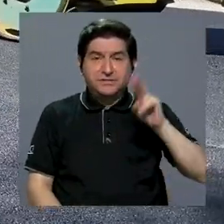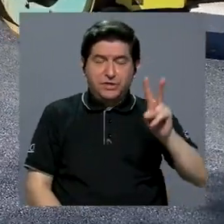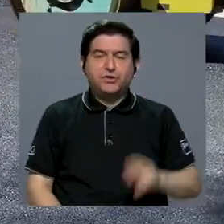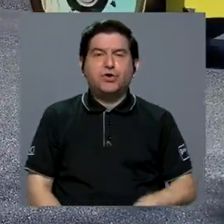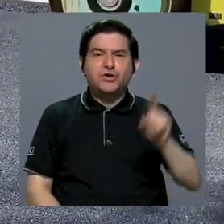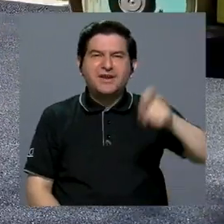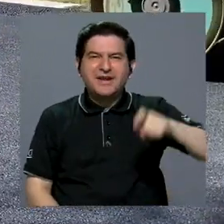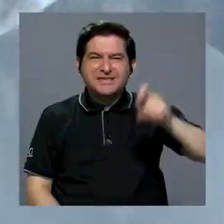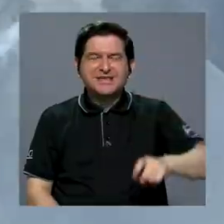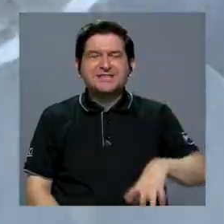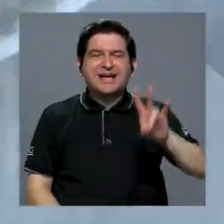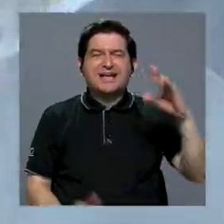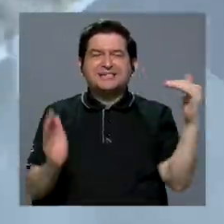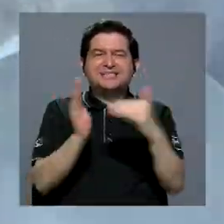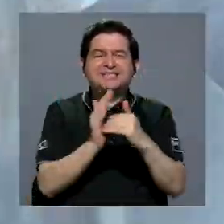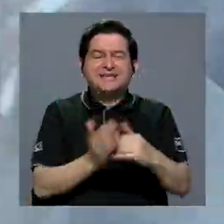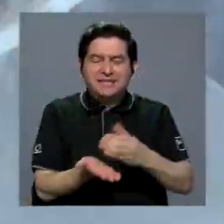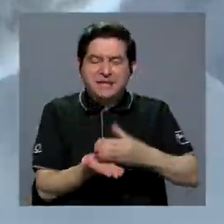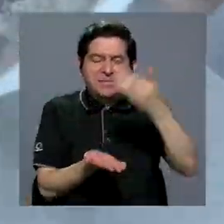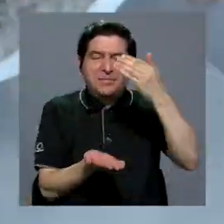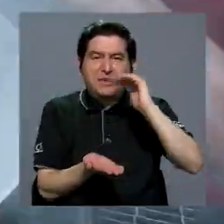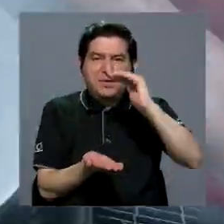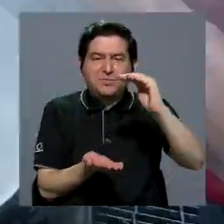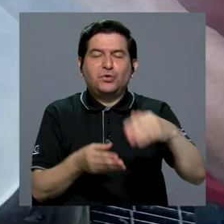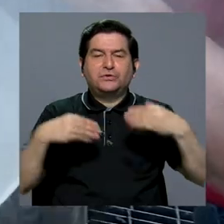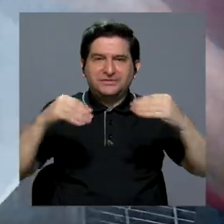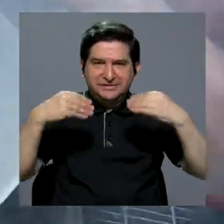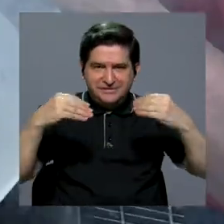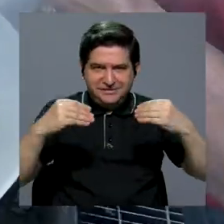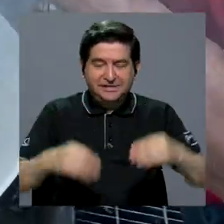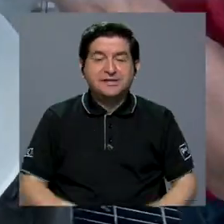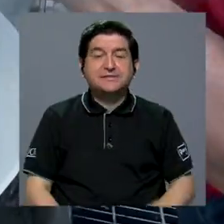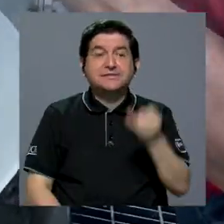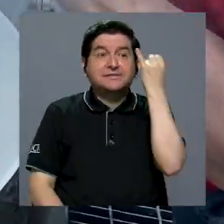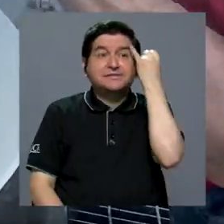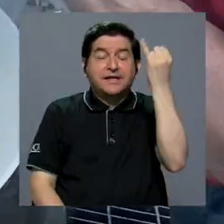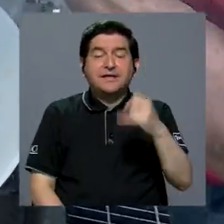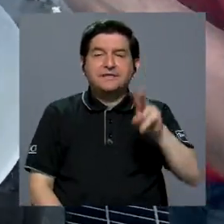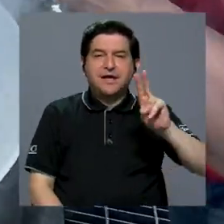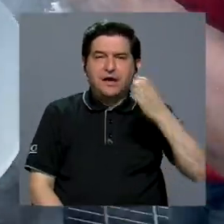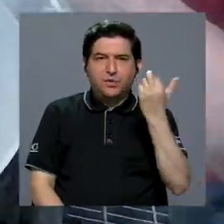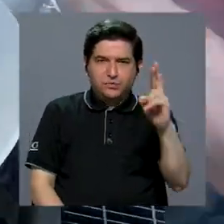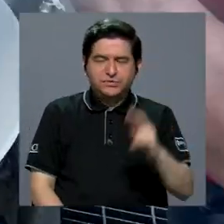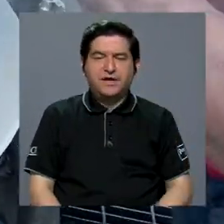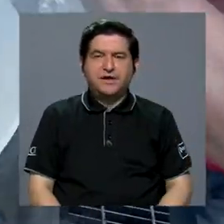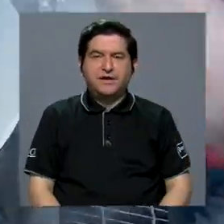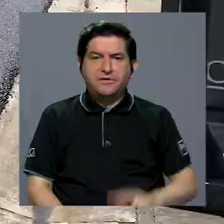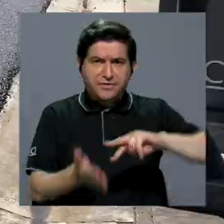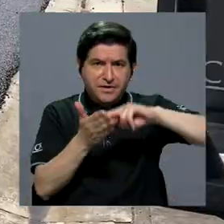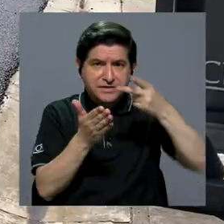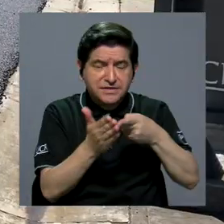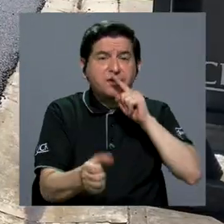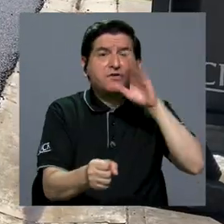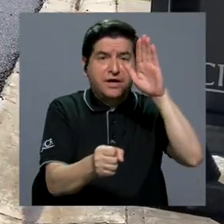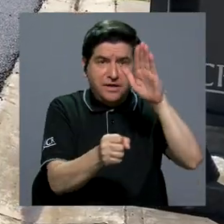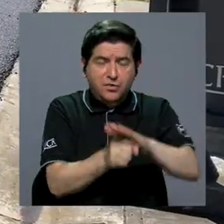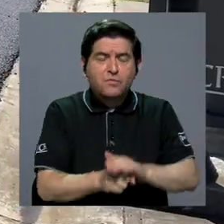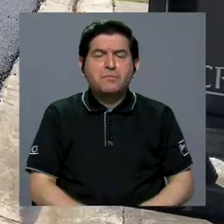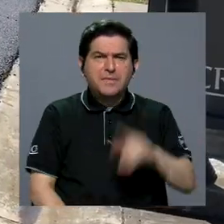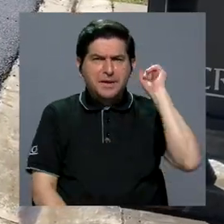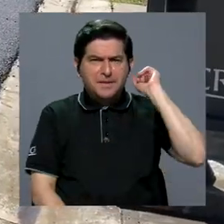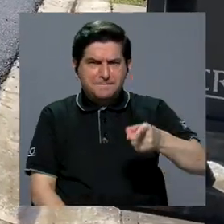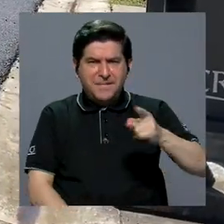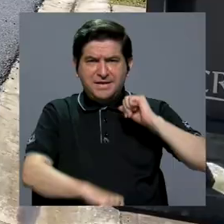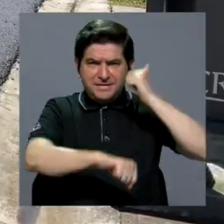necesitaron cerca de 7.000 botellas de plástico. Esta iniciativa de la UCR vendría a cumplir con el mandato